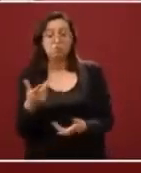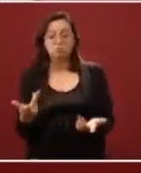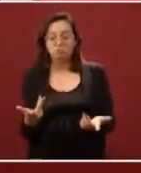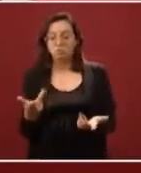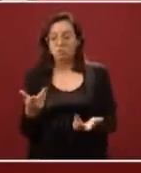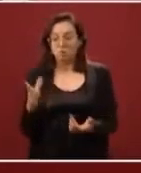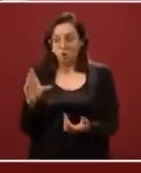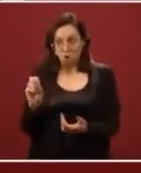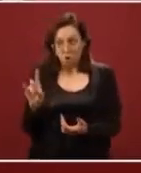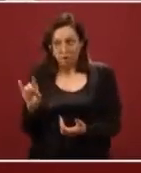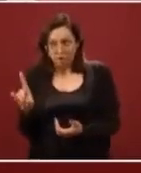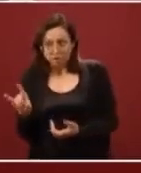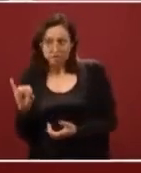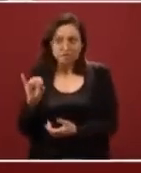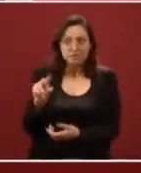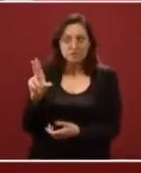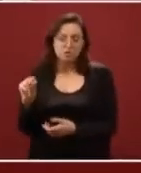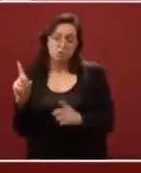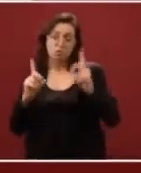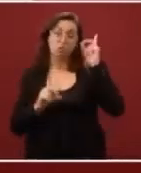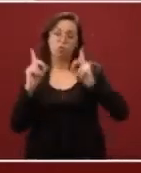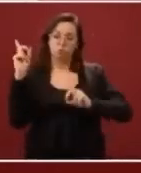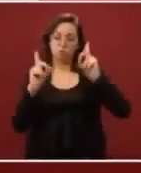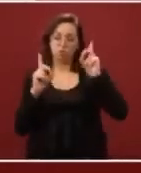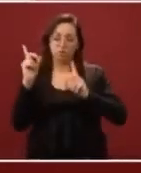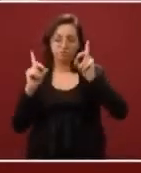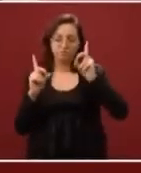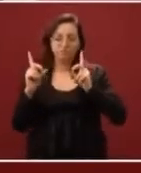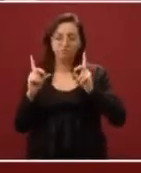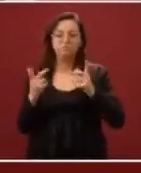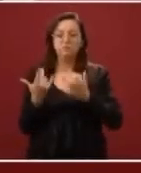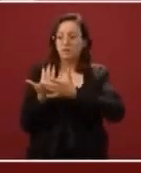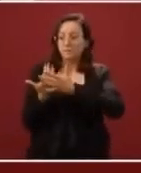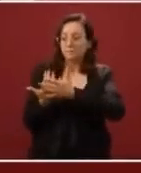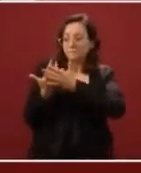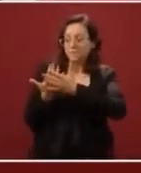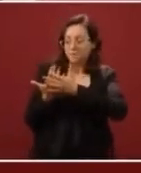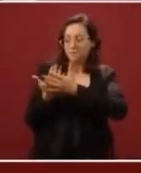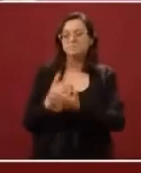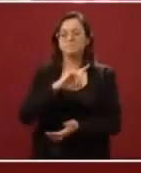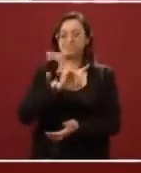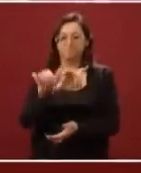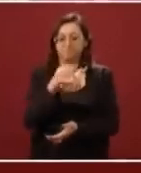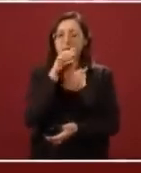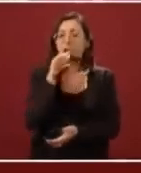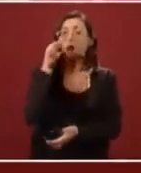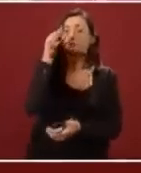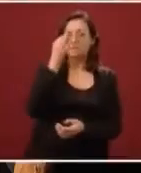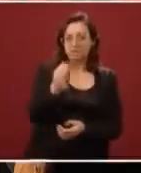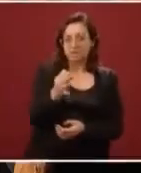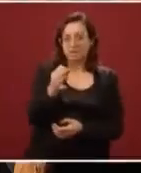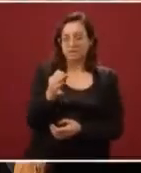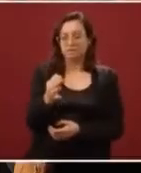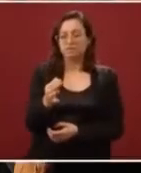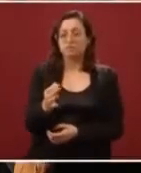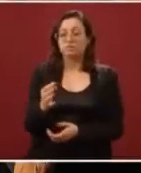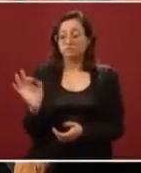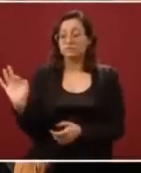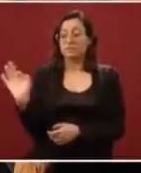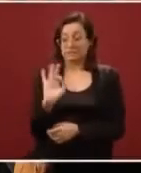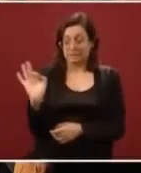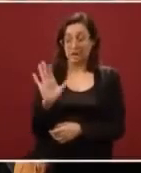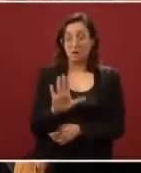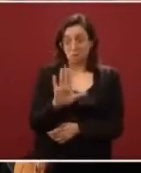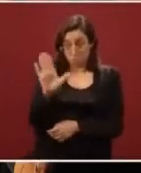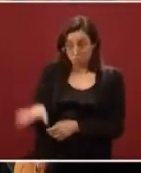conozcan y que estaremos en todo caso todos a la expectativa del resultado, para de salir positivo